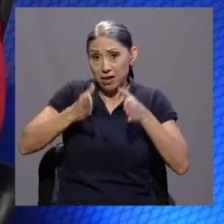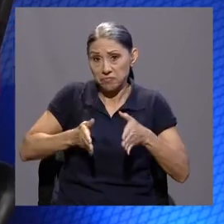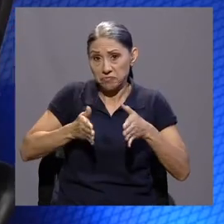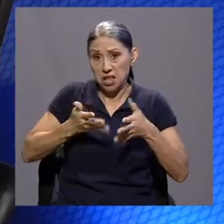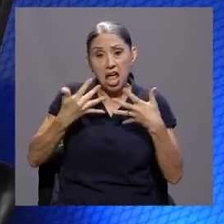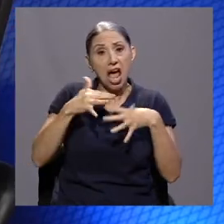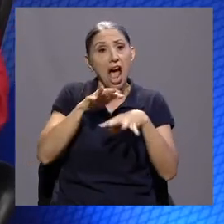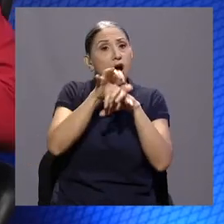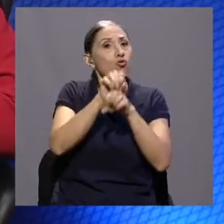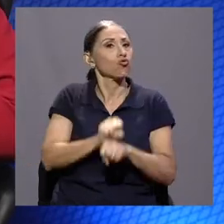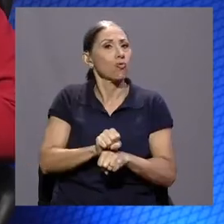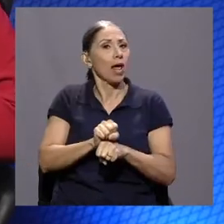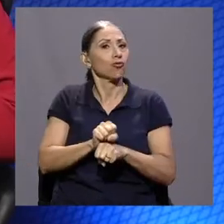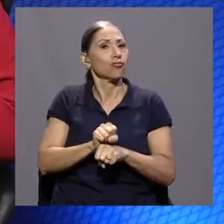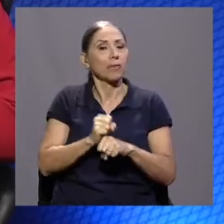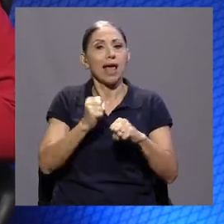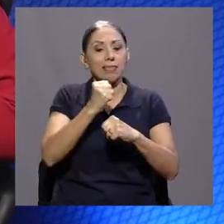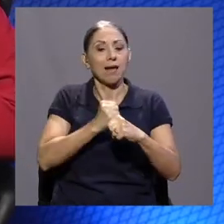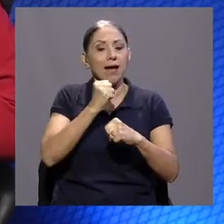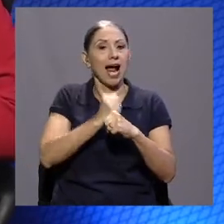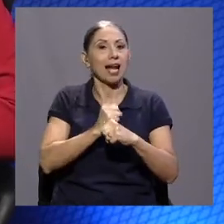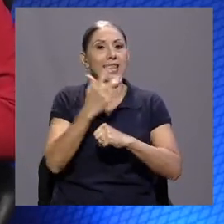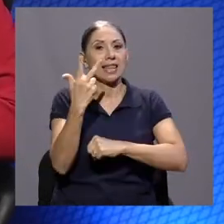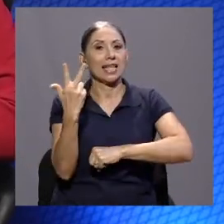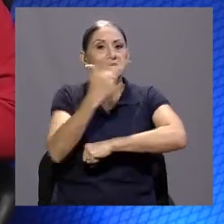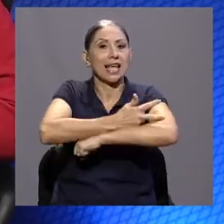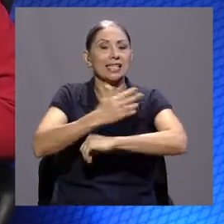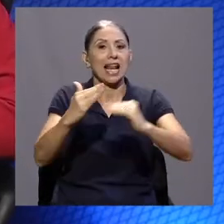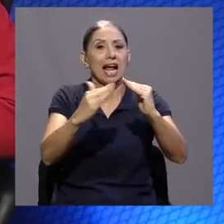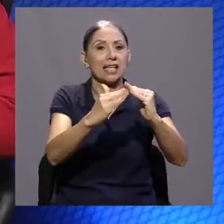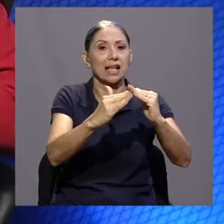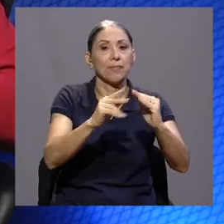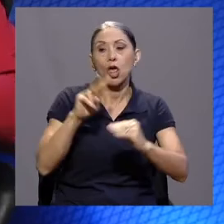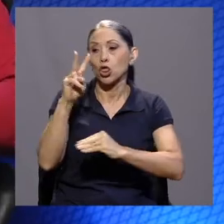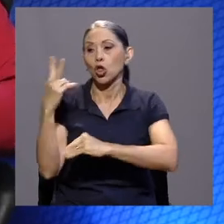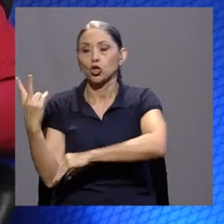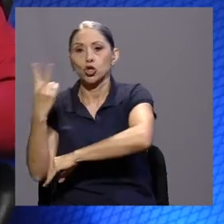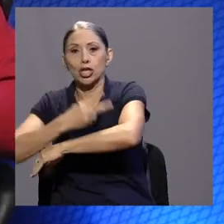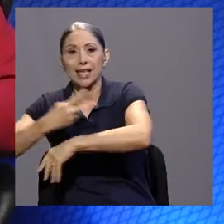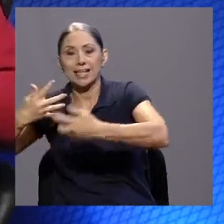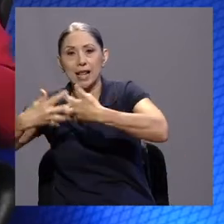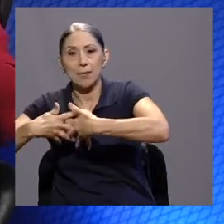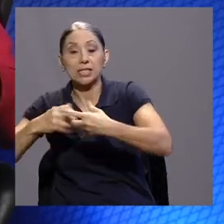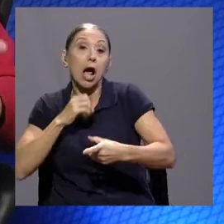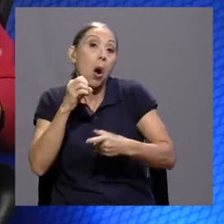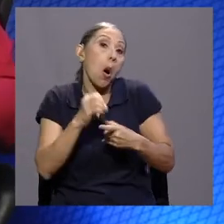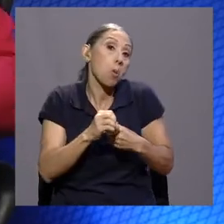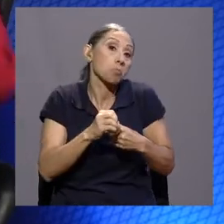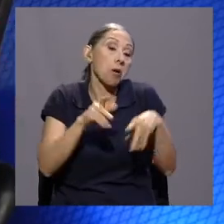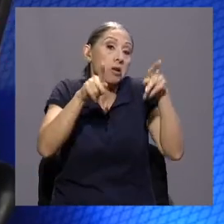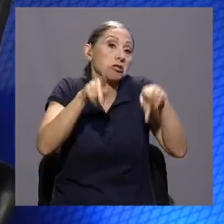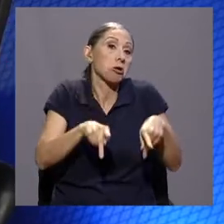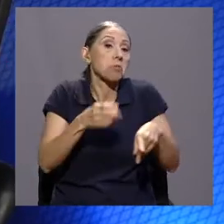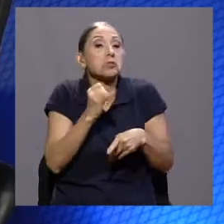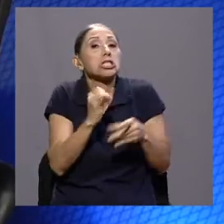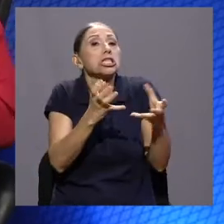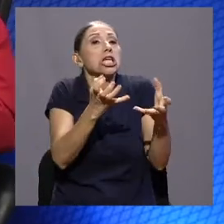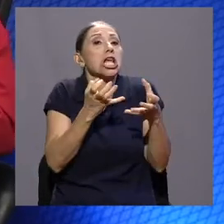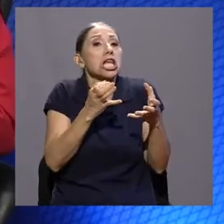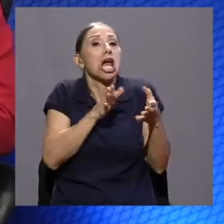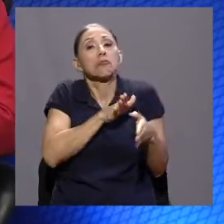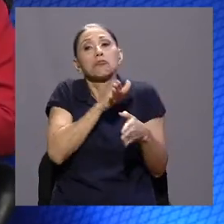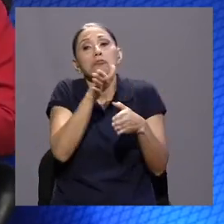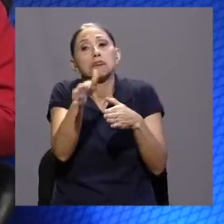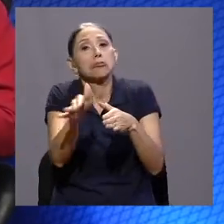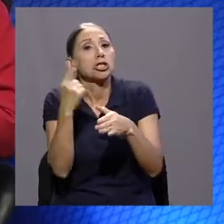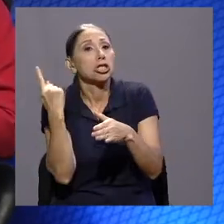ir a trabajar en casa tres días y dos días a la empresa o era opcional, había espacios que si querían trabajaban en la casa o se desplazaban a la empresa,